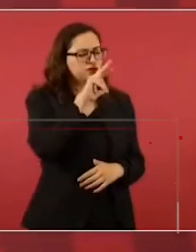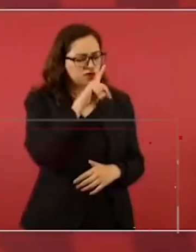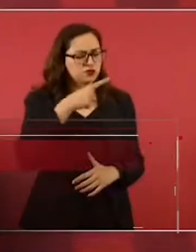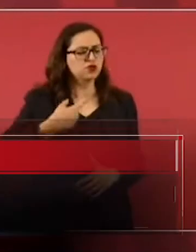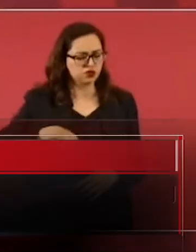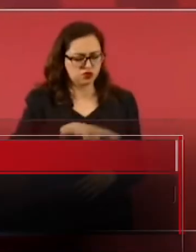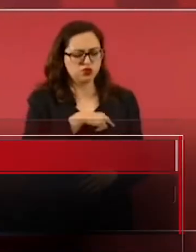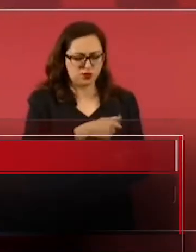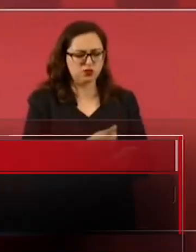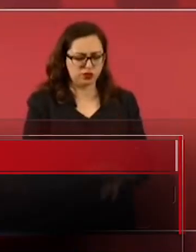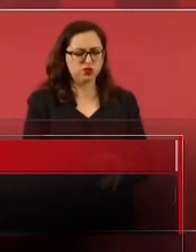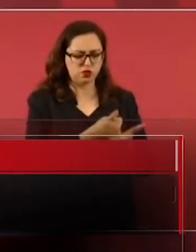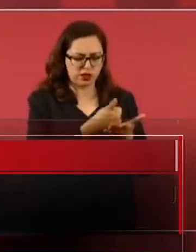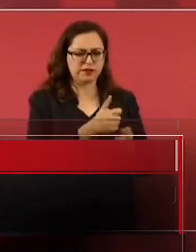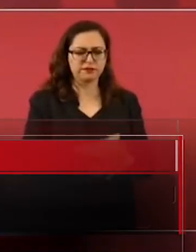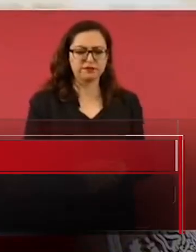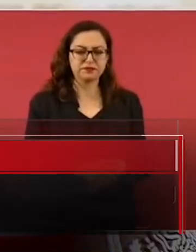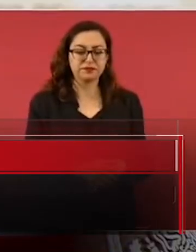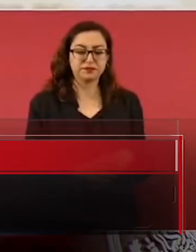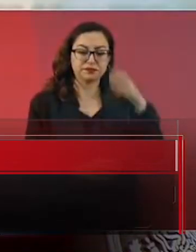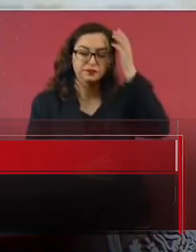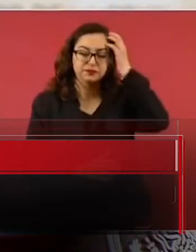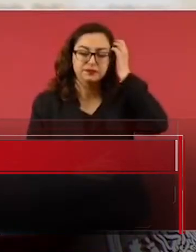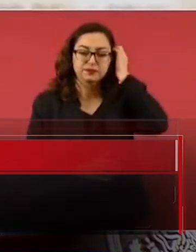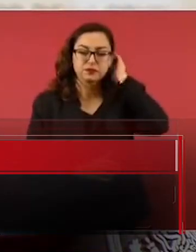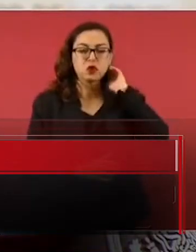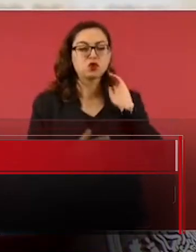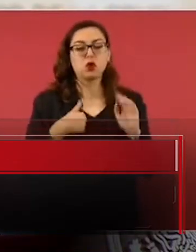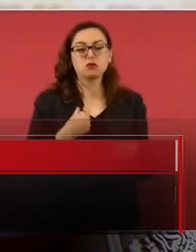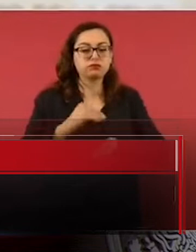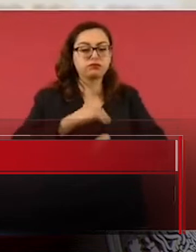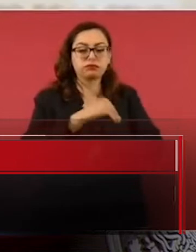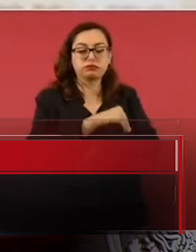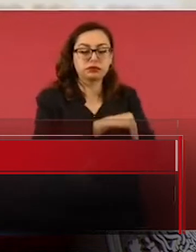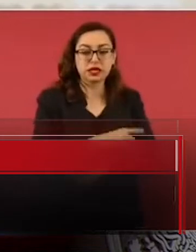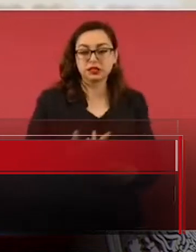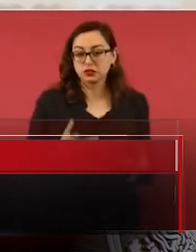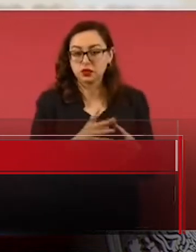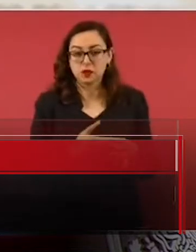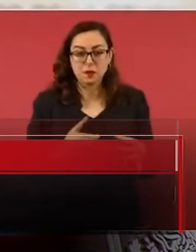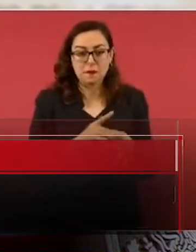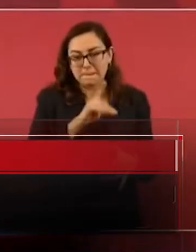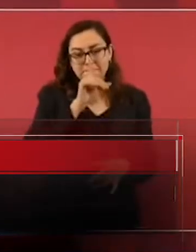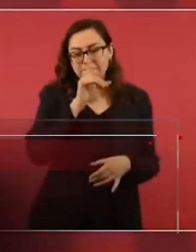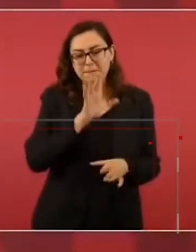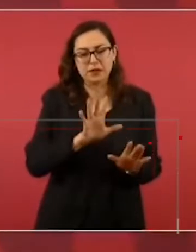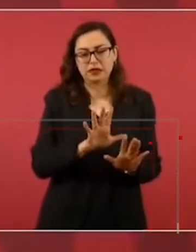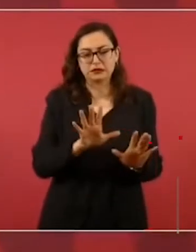No es ninguna justificación, pero, y también mis adversarios